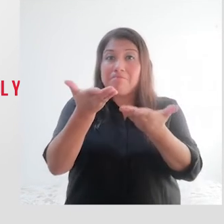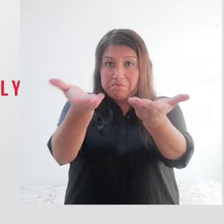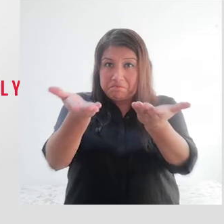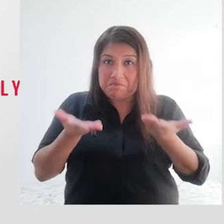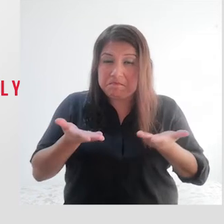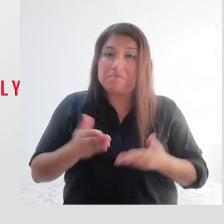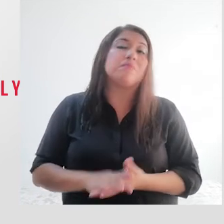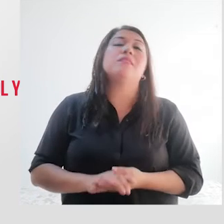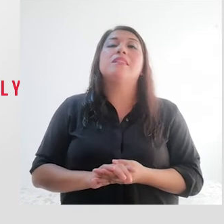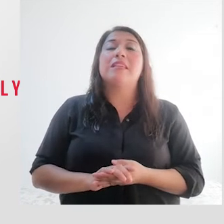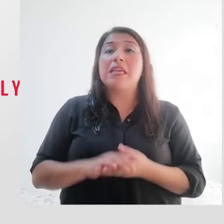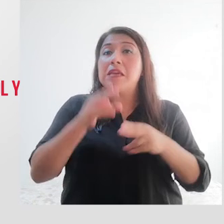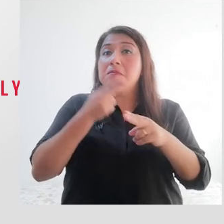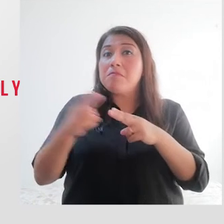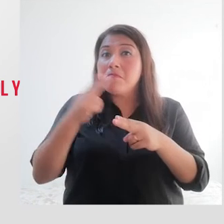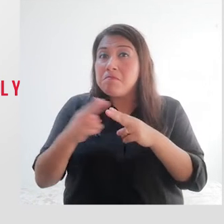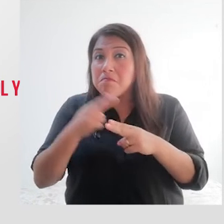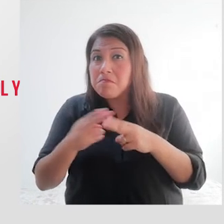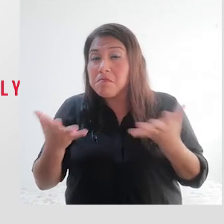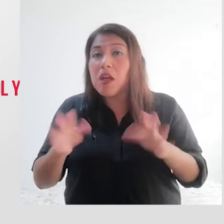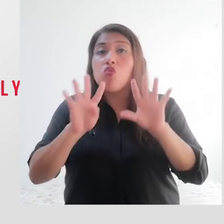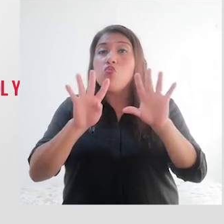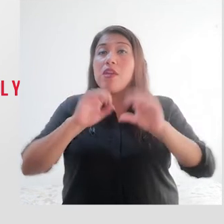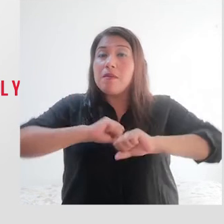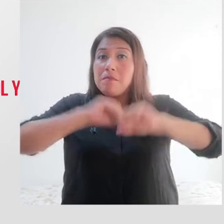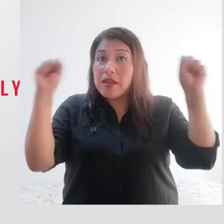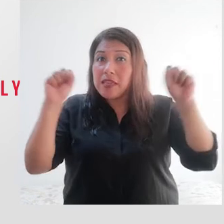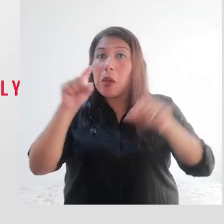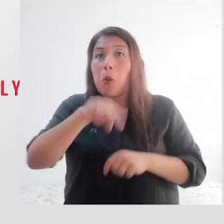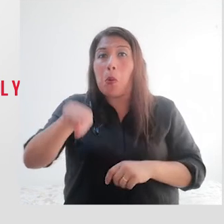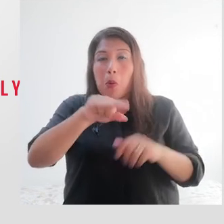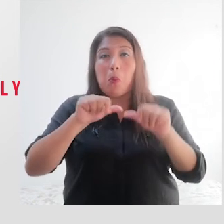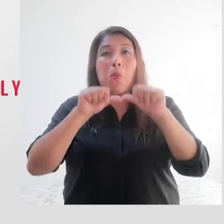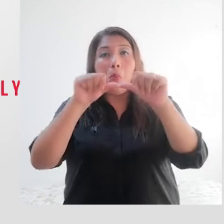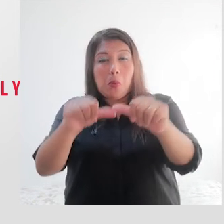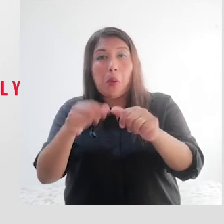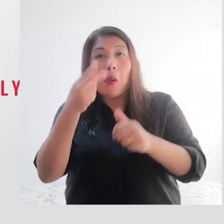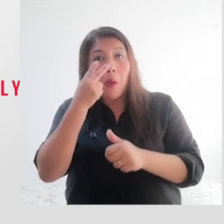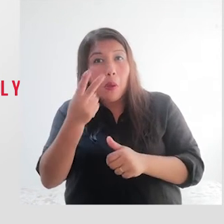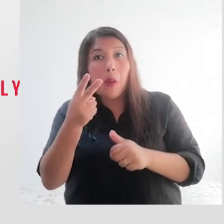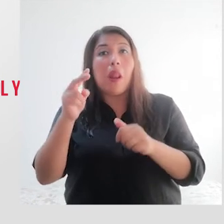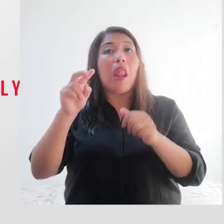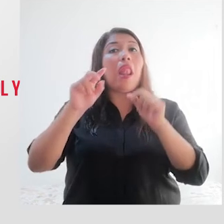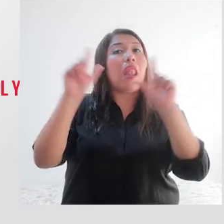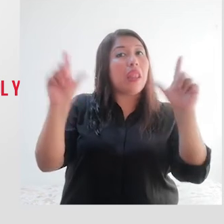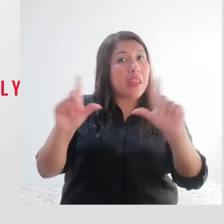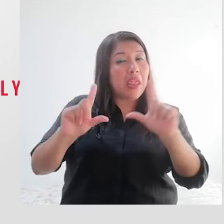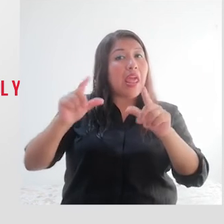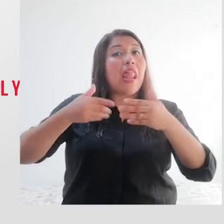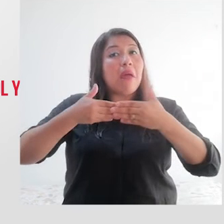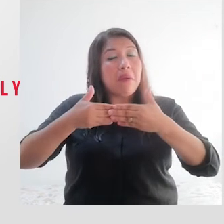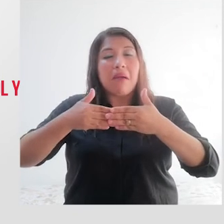extensiva la invitación para que en breve, a las 9 de la mañana, también siga nuestro programa Sin Barreras